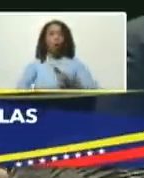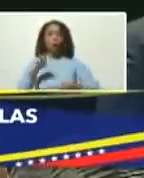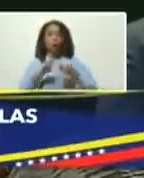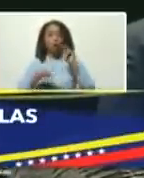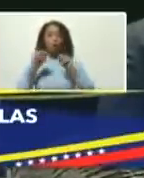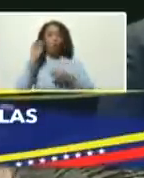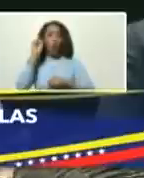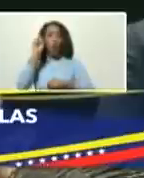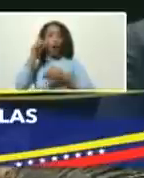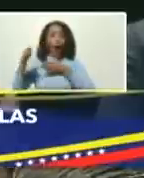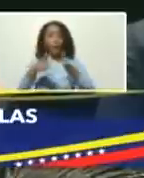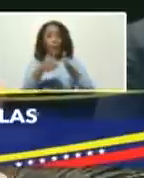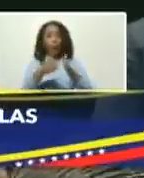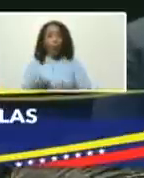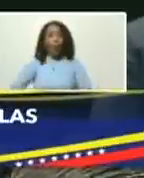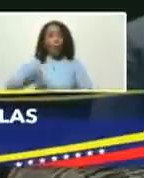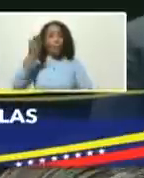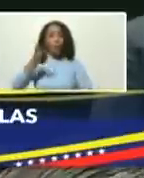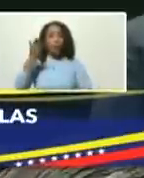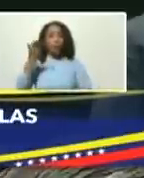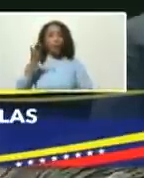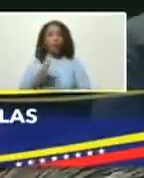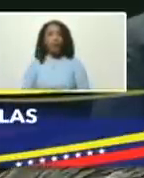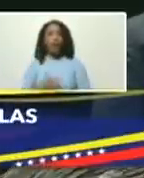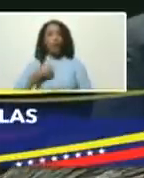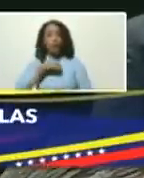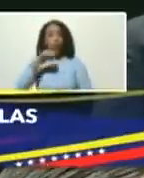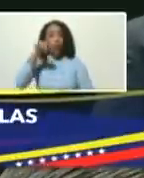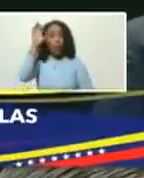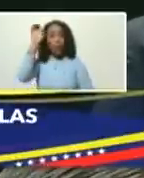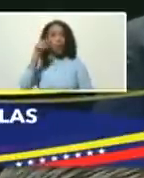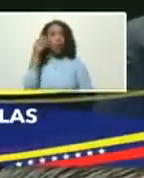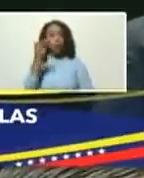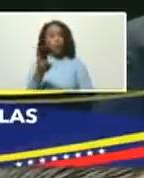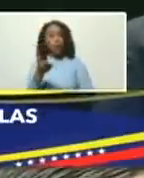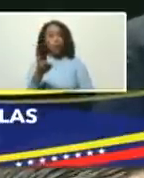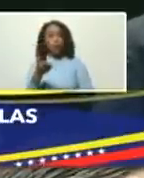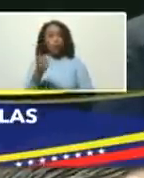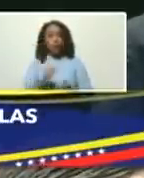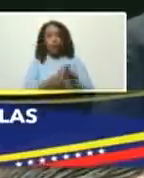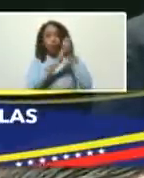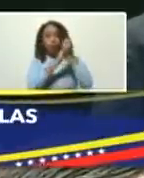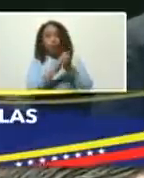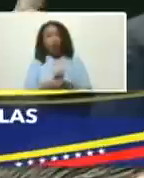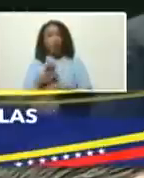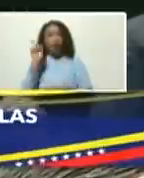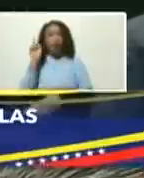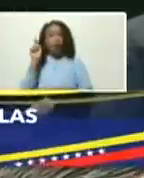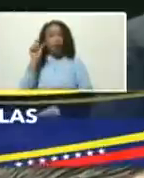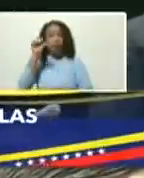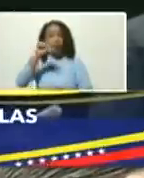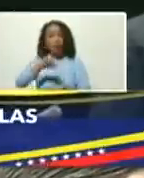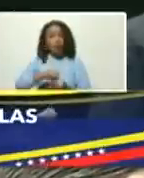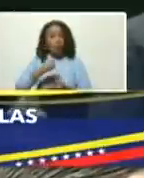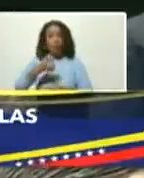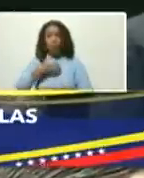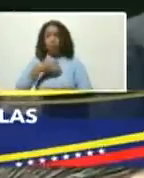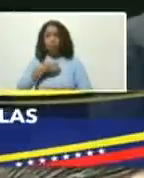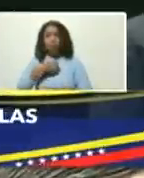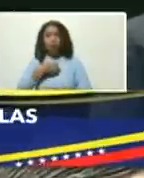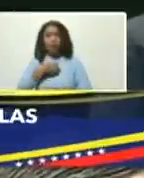ruta virtuosa de riqueza para nuestro país que usted está liderando este centro no podría ser